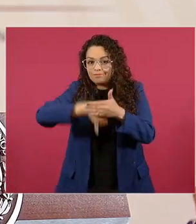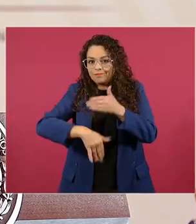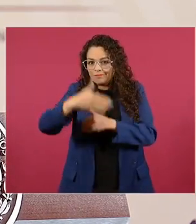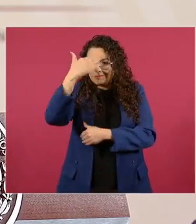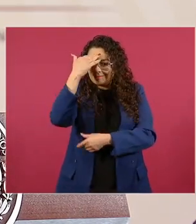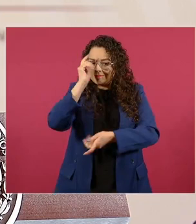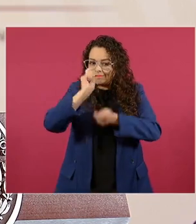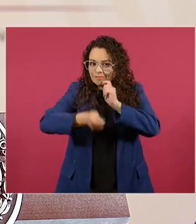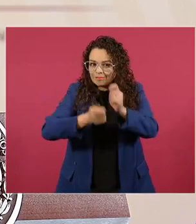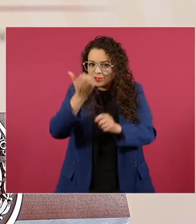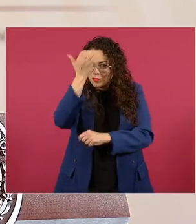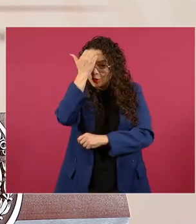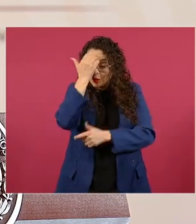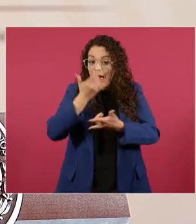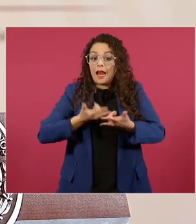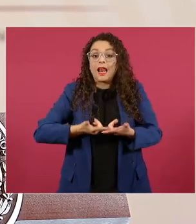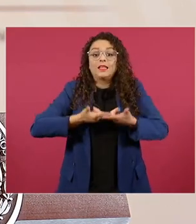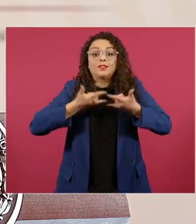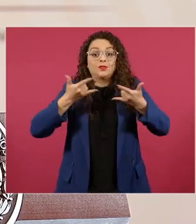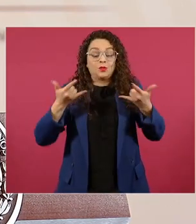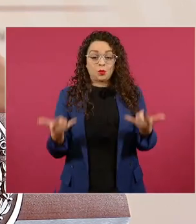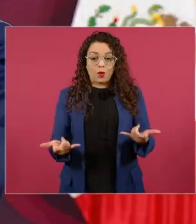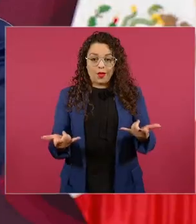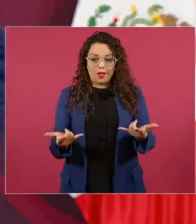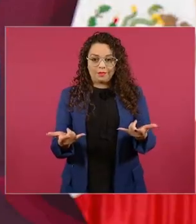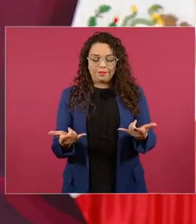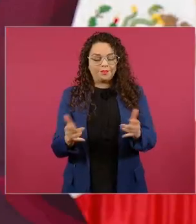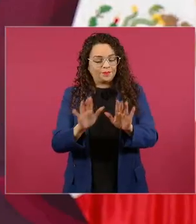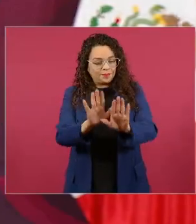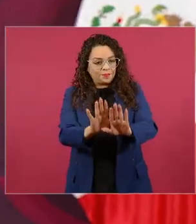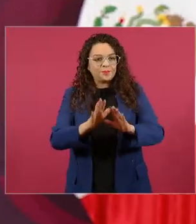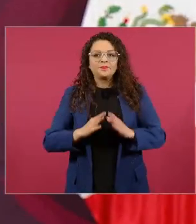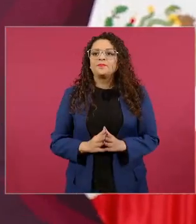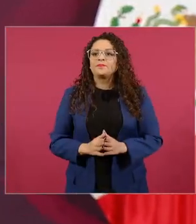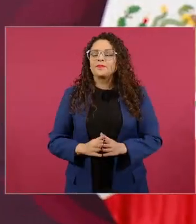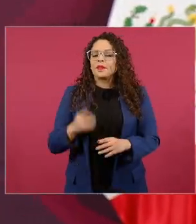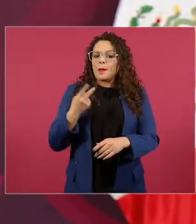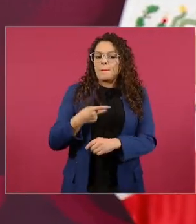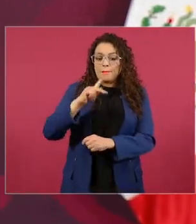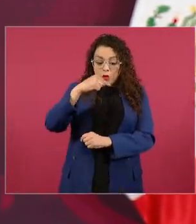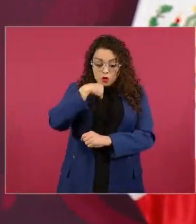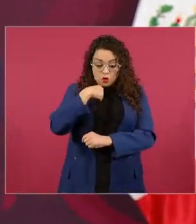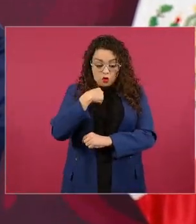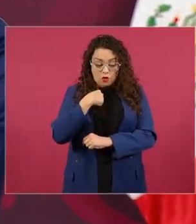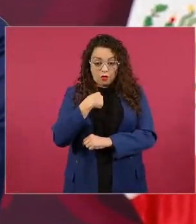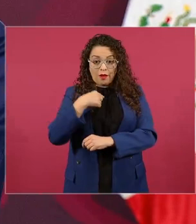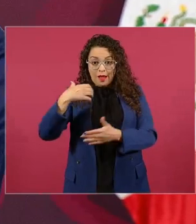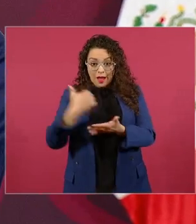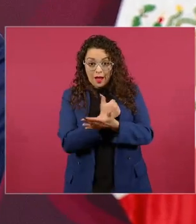nada más que los 16 estados donde yo gano